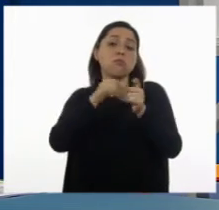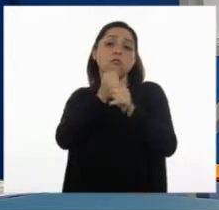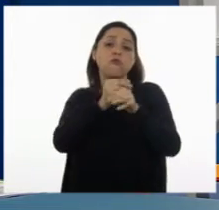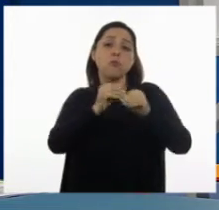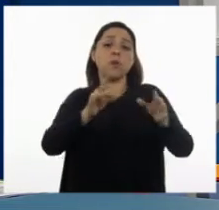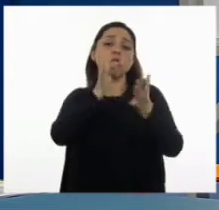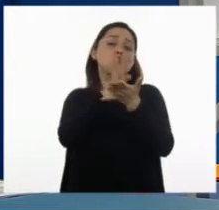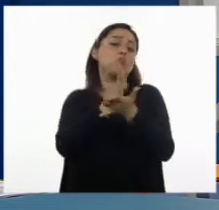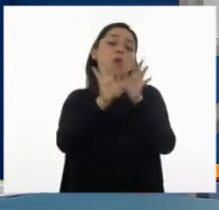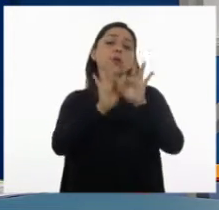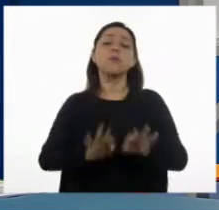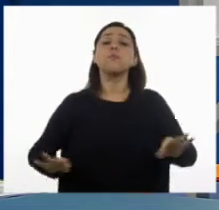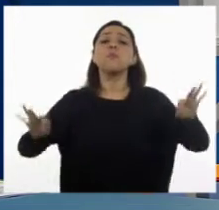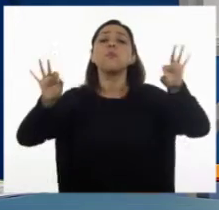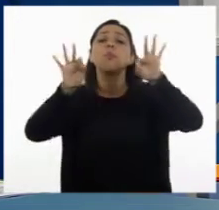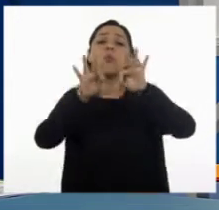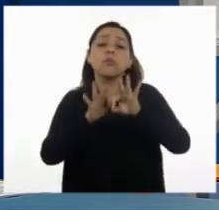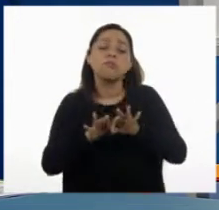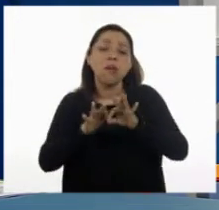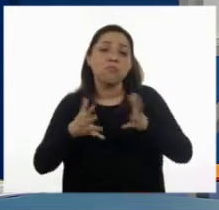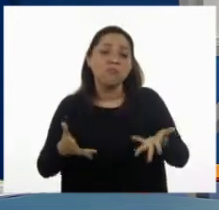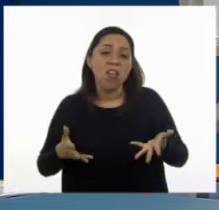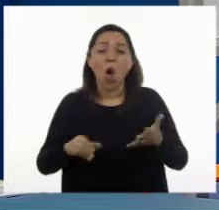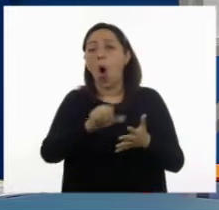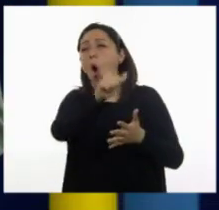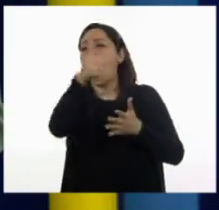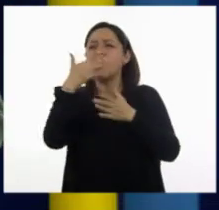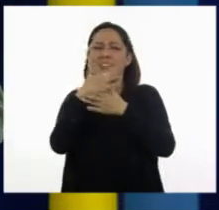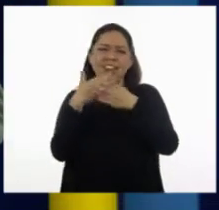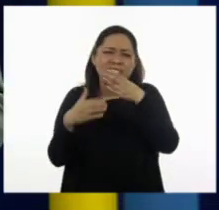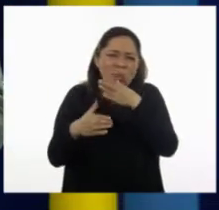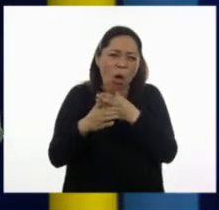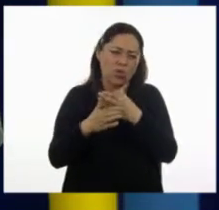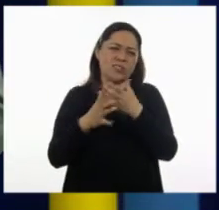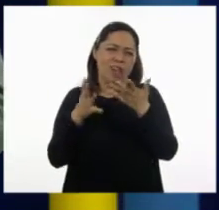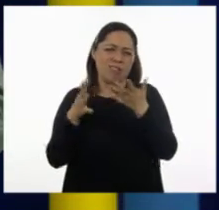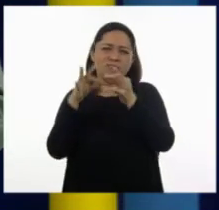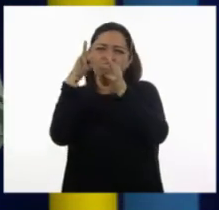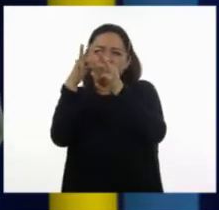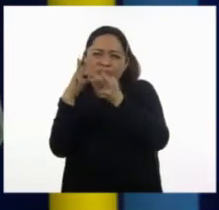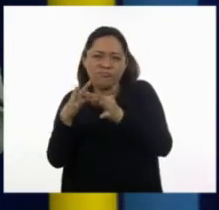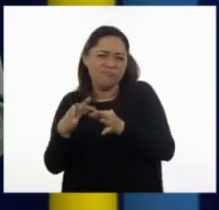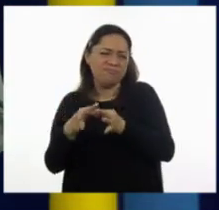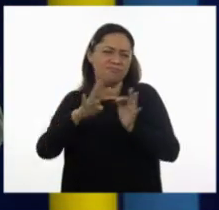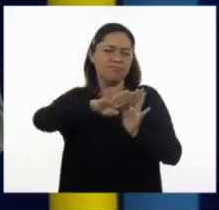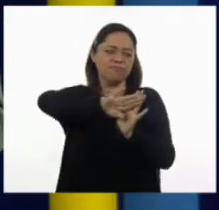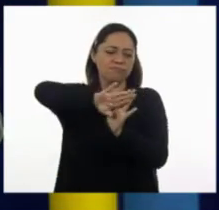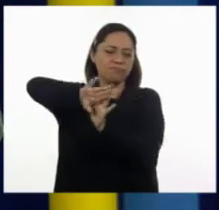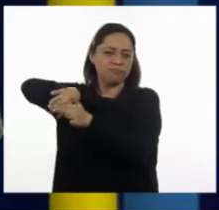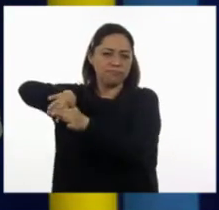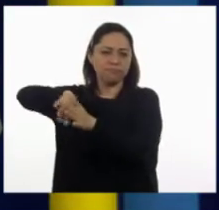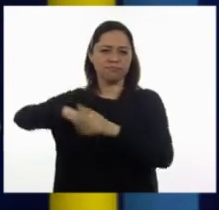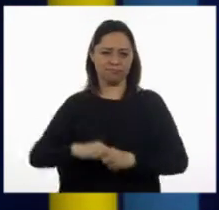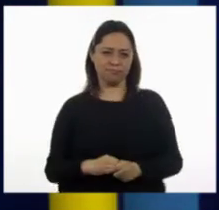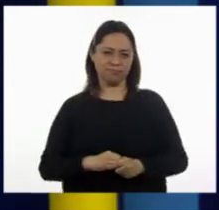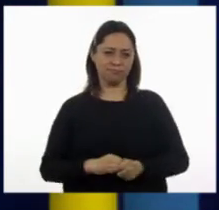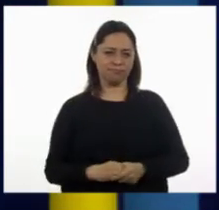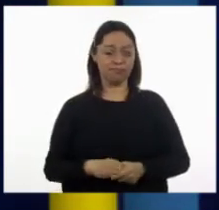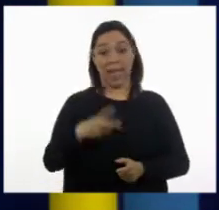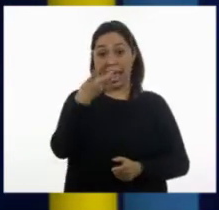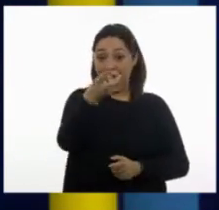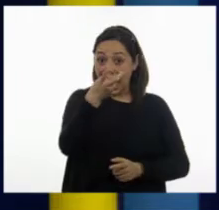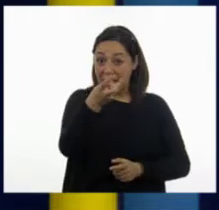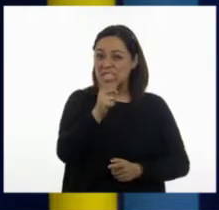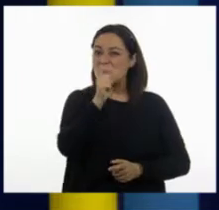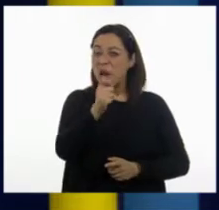importante y dejan fuera muchos otros aspectos. Digamos que este es un aprendizaje que no es para un examen, sino para